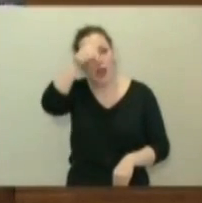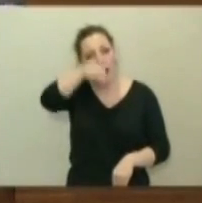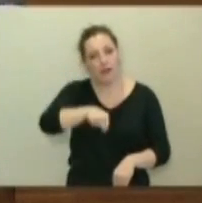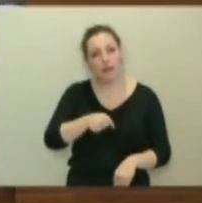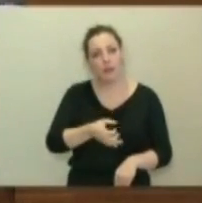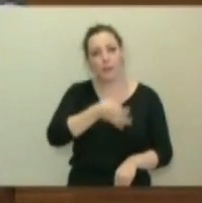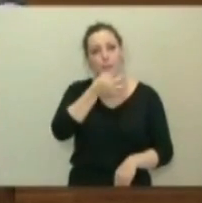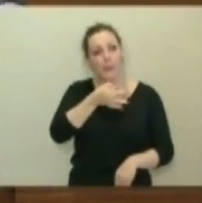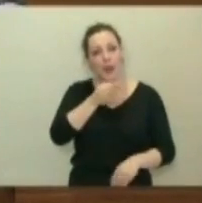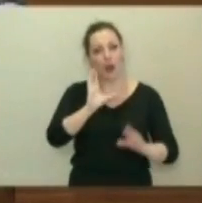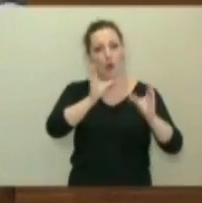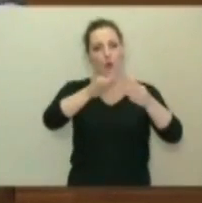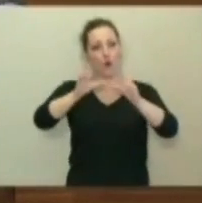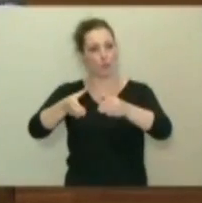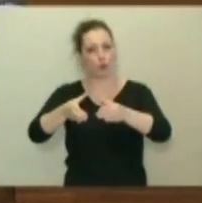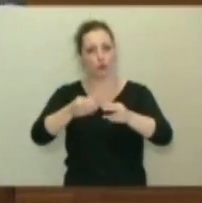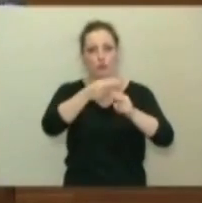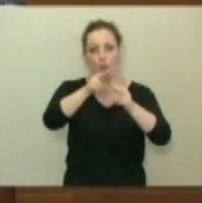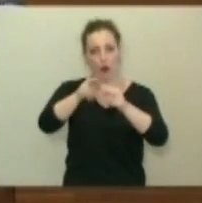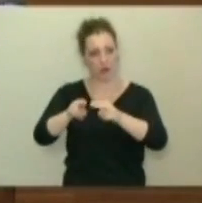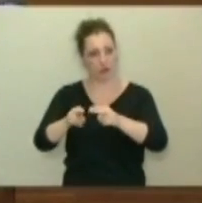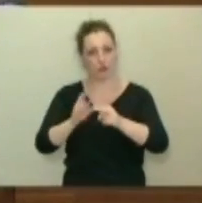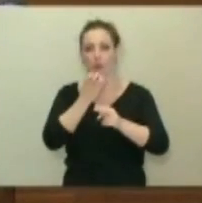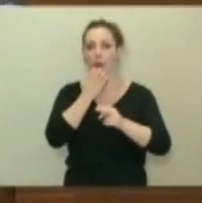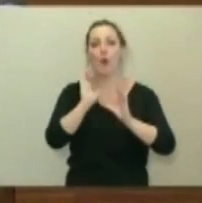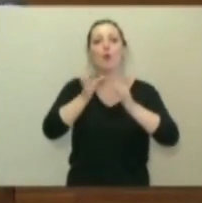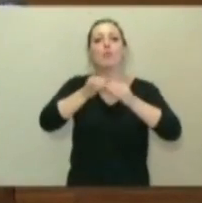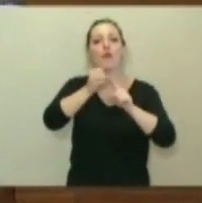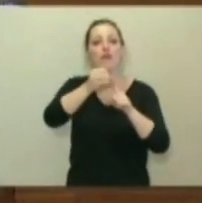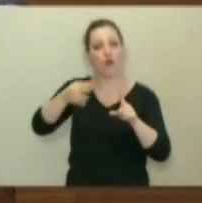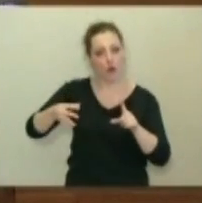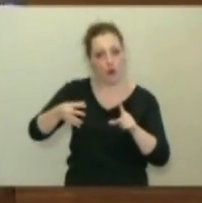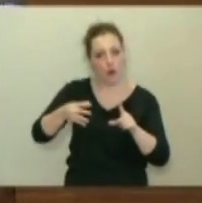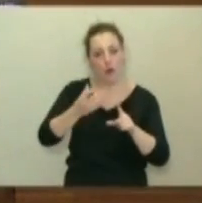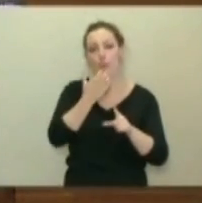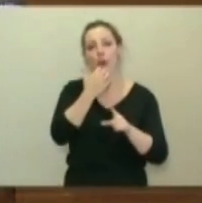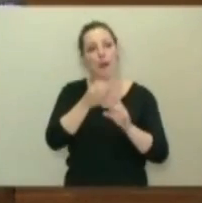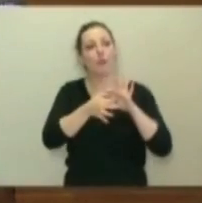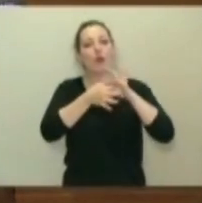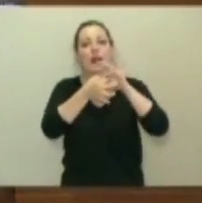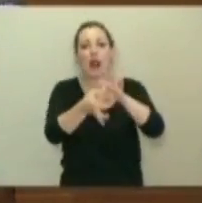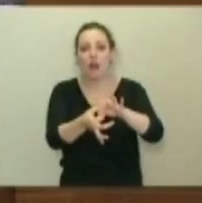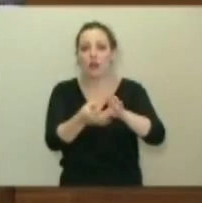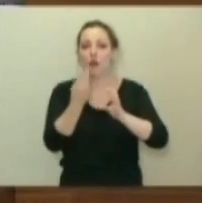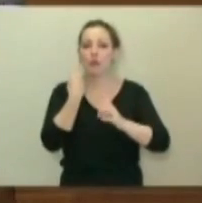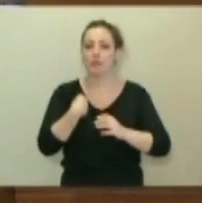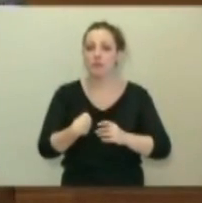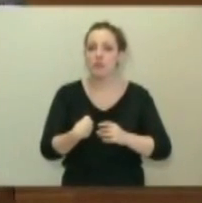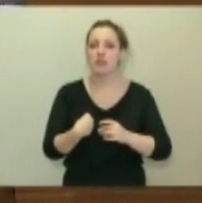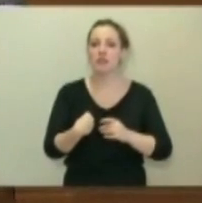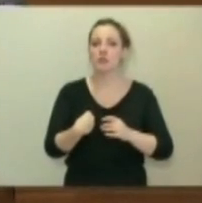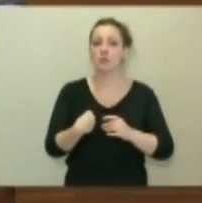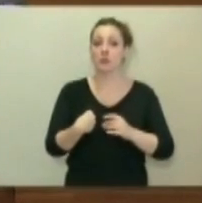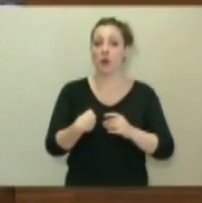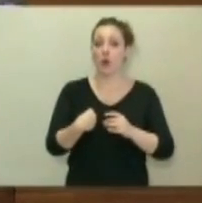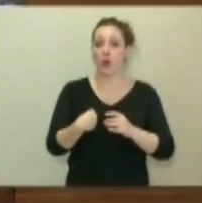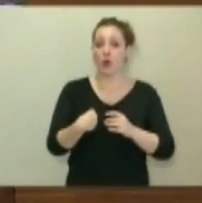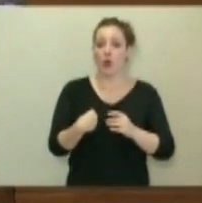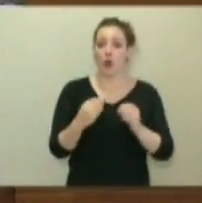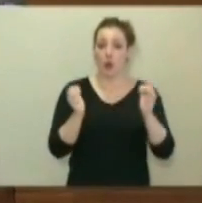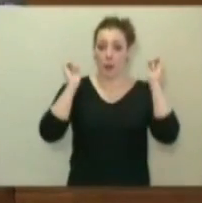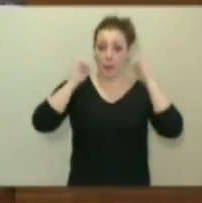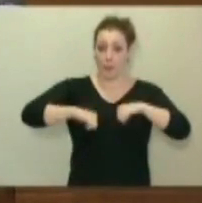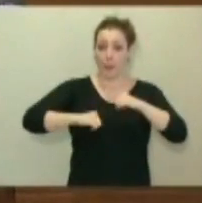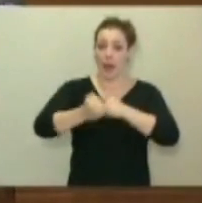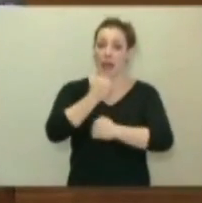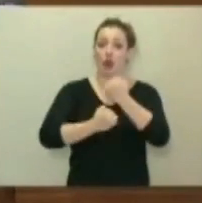conjunto de los grupos también, donde el grupo proponente fuera Asturias, por ejemplo, en relación con el concierto económico vasco, la aportación